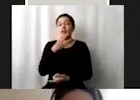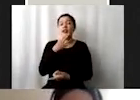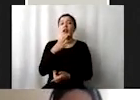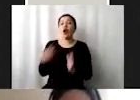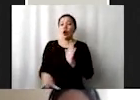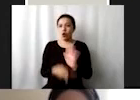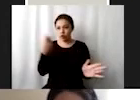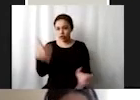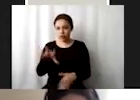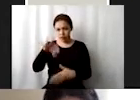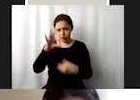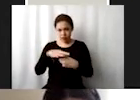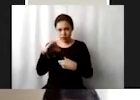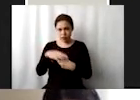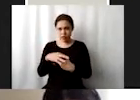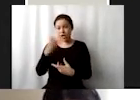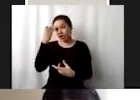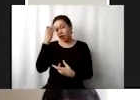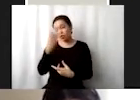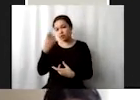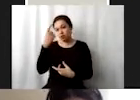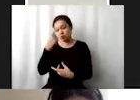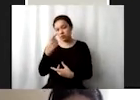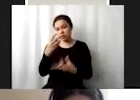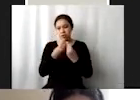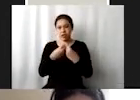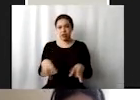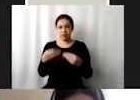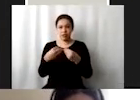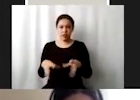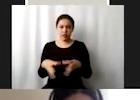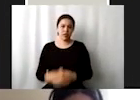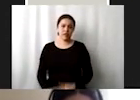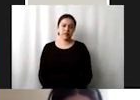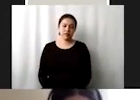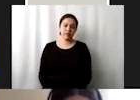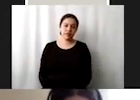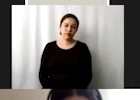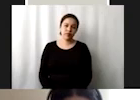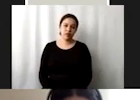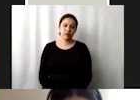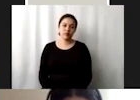pues hay tiempo perdido en campaña definitivamente entonces son estas cosas que tenemos que ir poco a poco